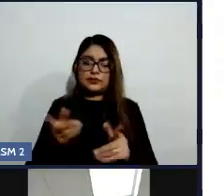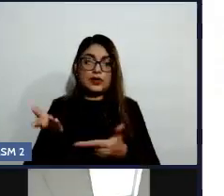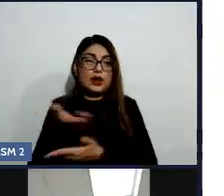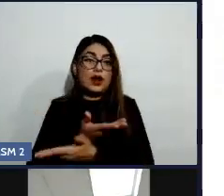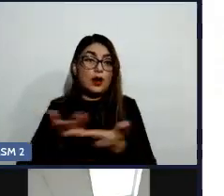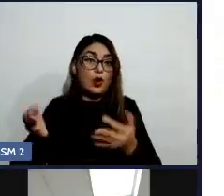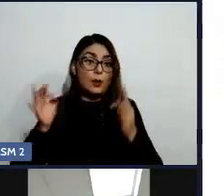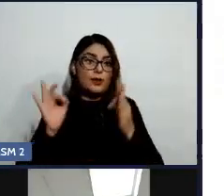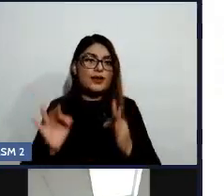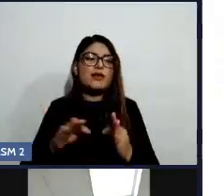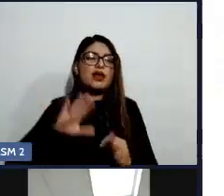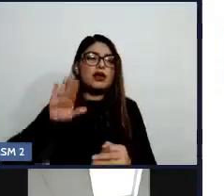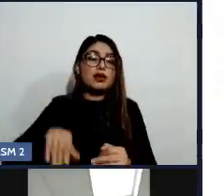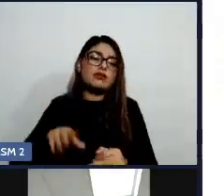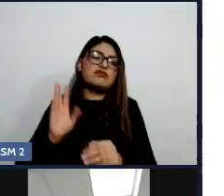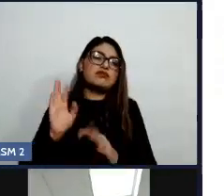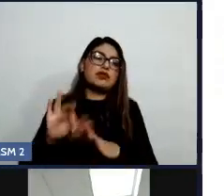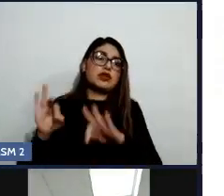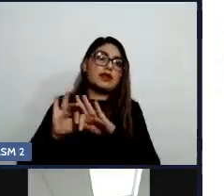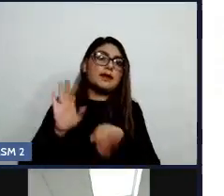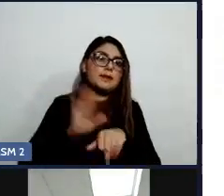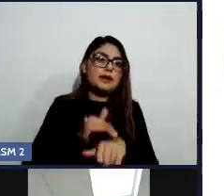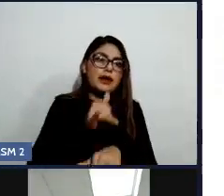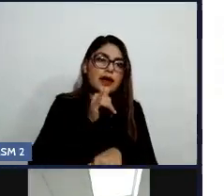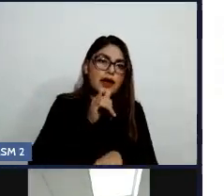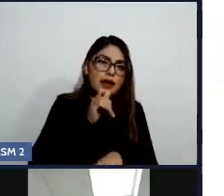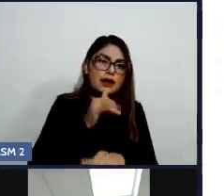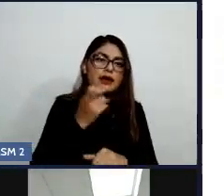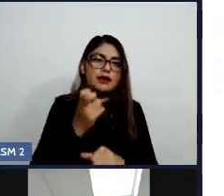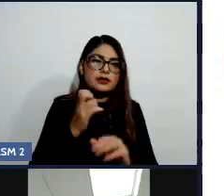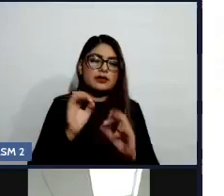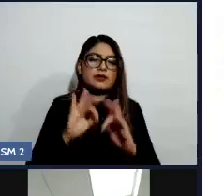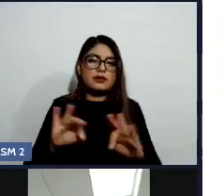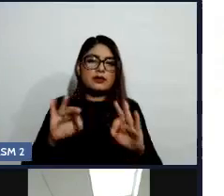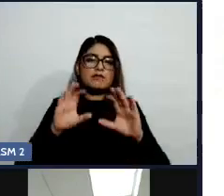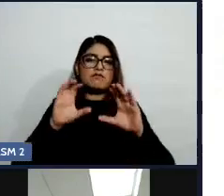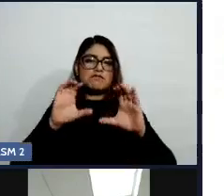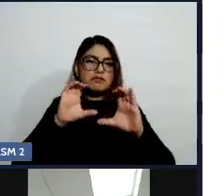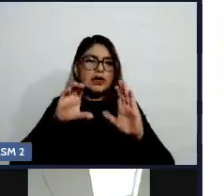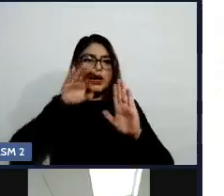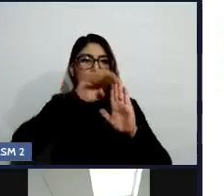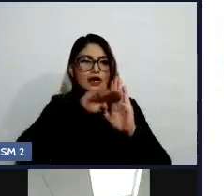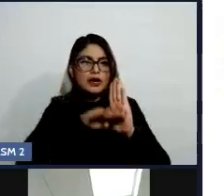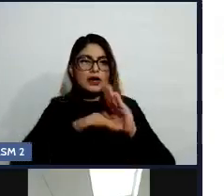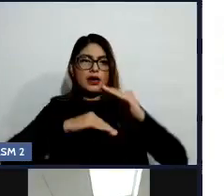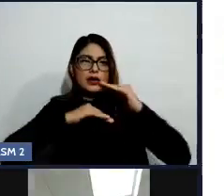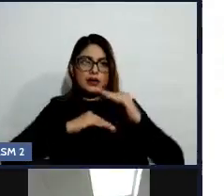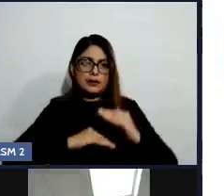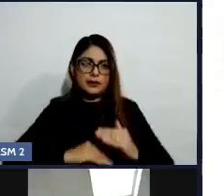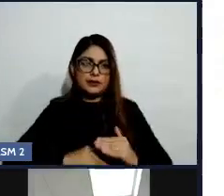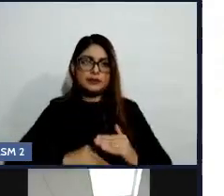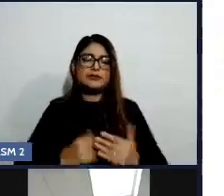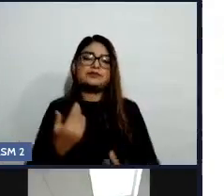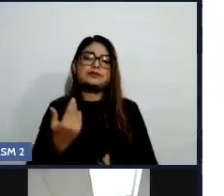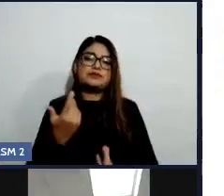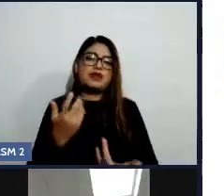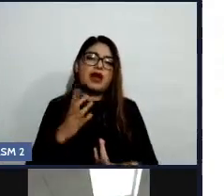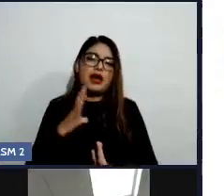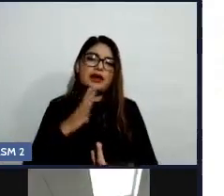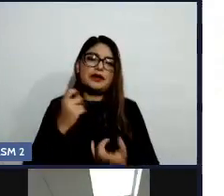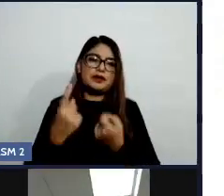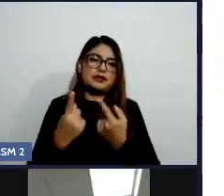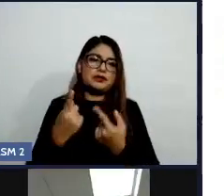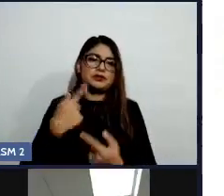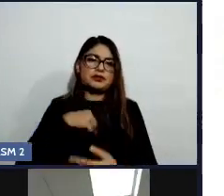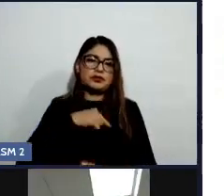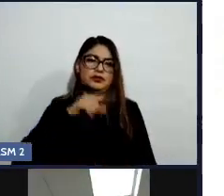Ajá. Entonces, también necesitamos aprender los límites. Aunque hay ciertos límites que sugerimos que no